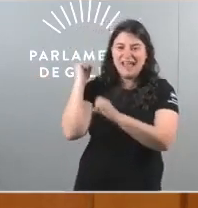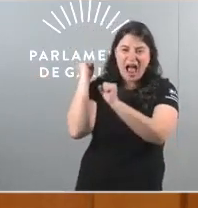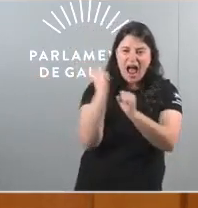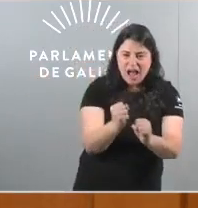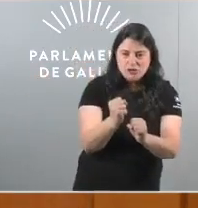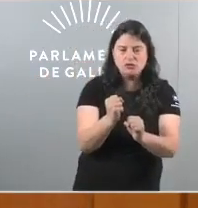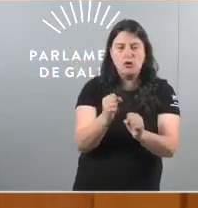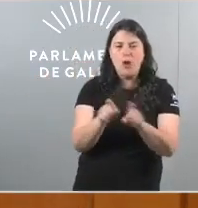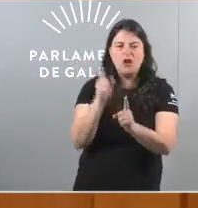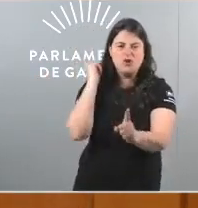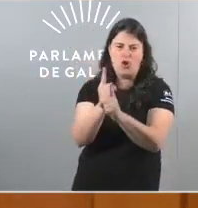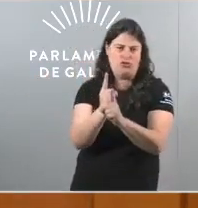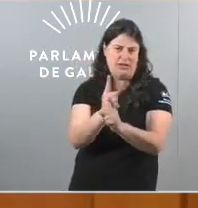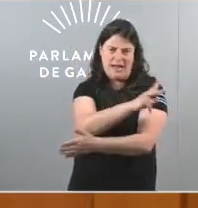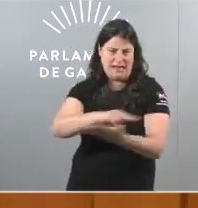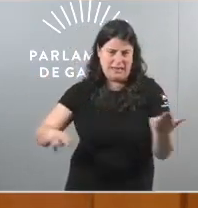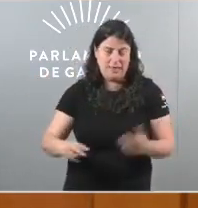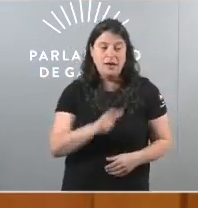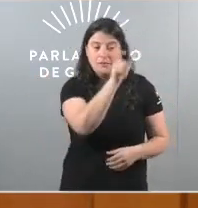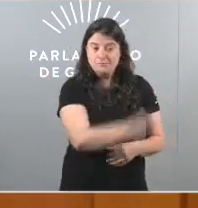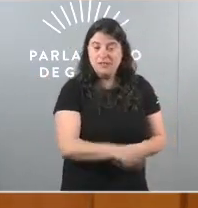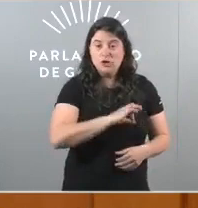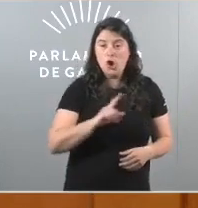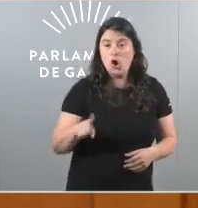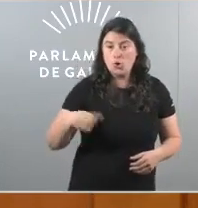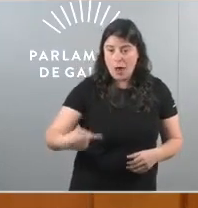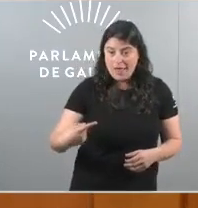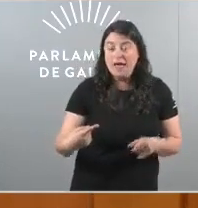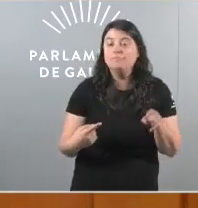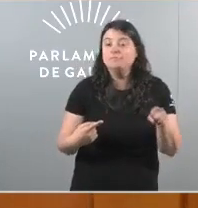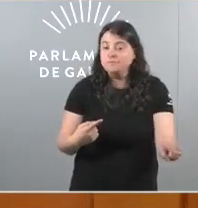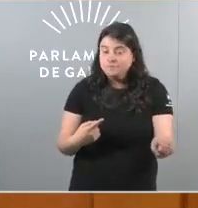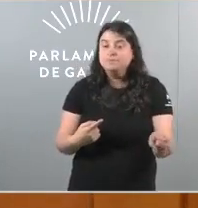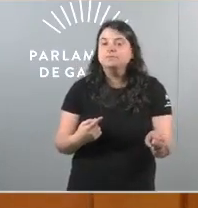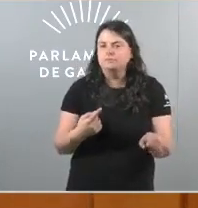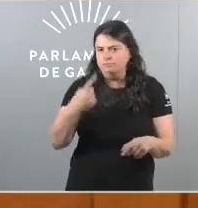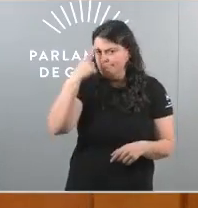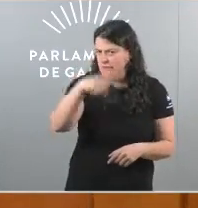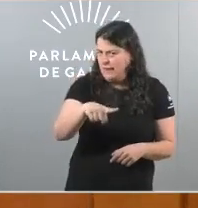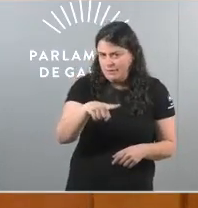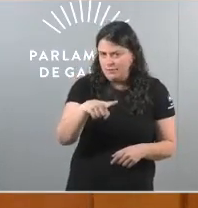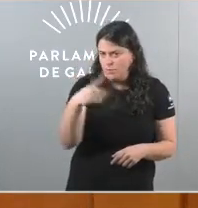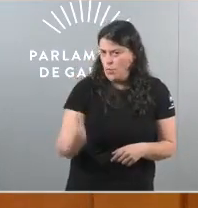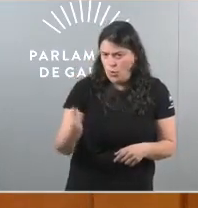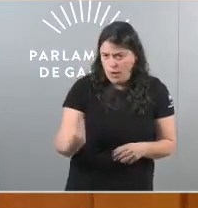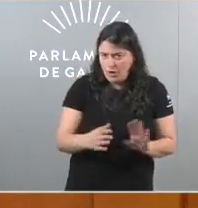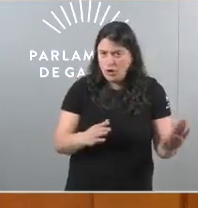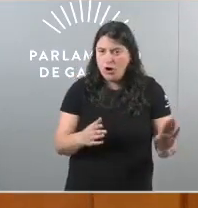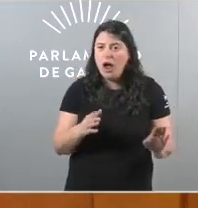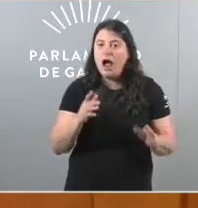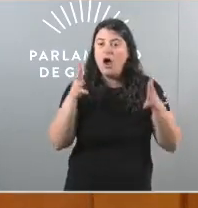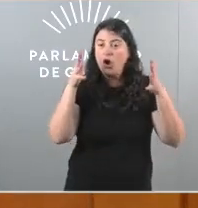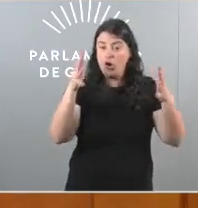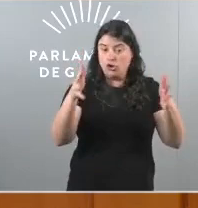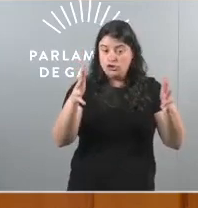deste país, algo que a vostedes, señor Rueda, se lle dá moi ben. De feito, xa ofixo a te mesmo antes de sentarse no Consello da